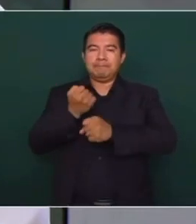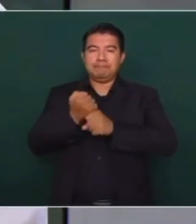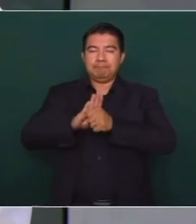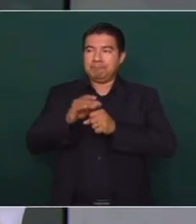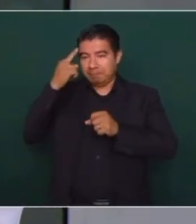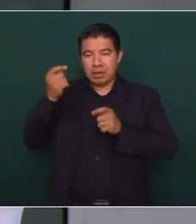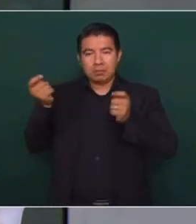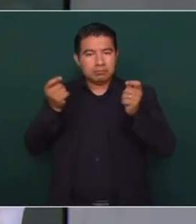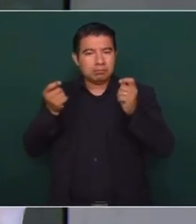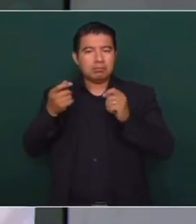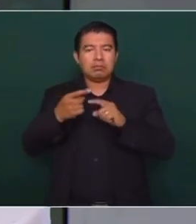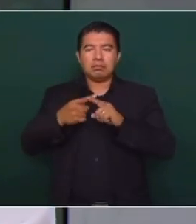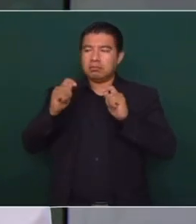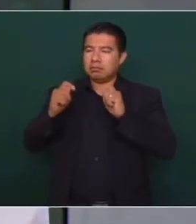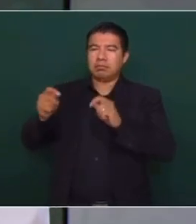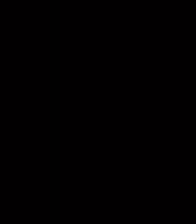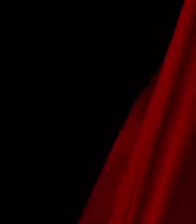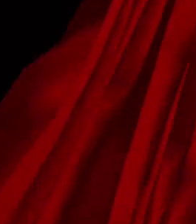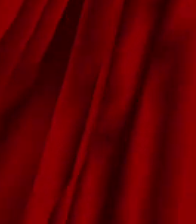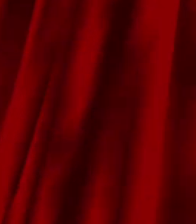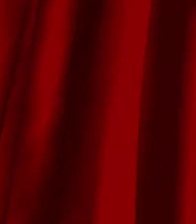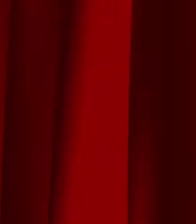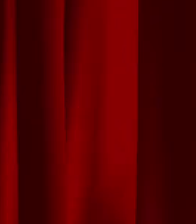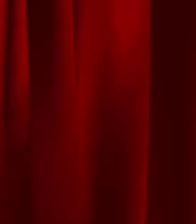Van a la custodia de la Secretaría de la Defensa. Secretaría de la Defensa